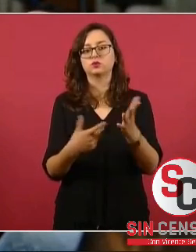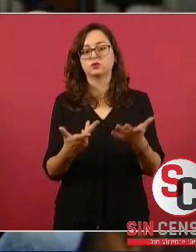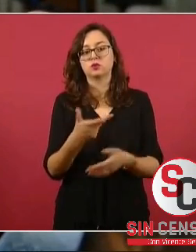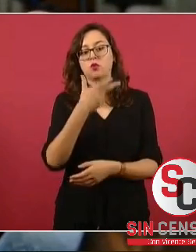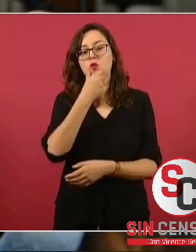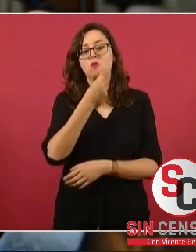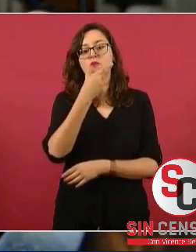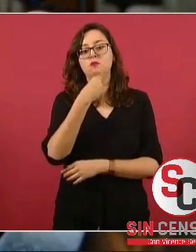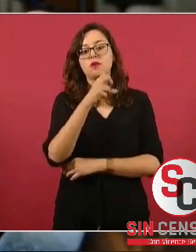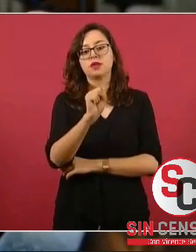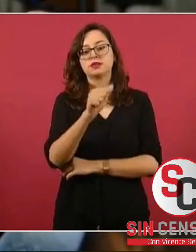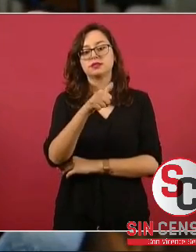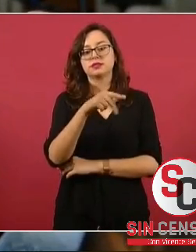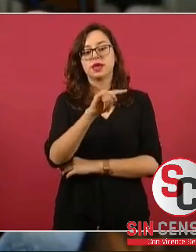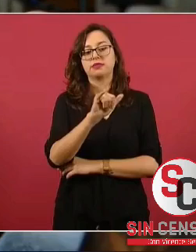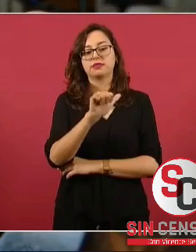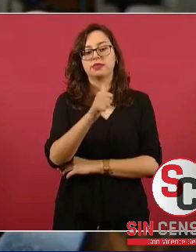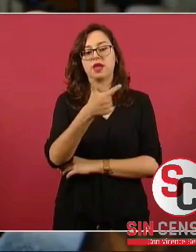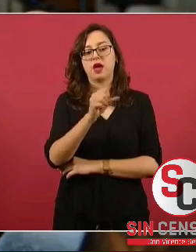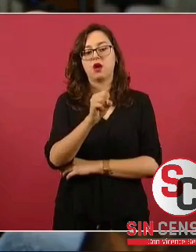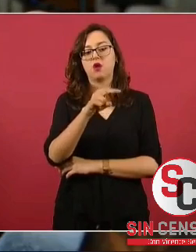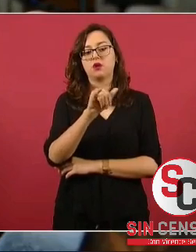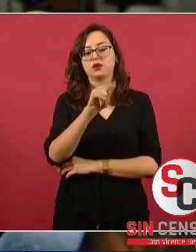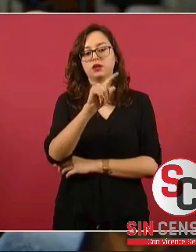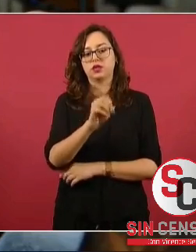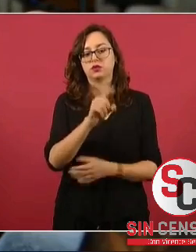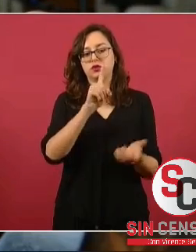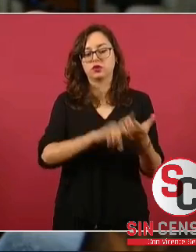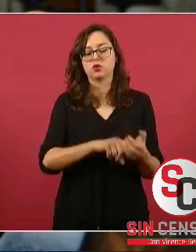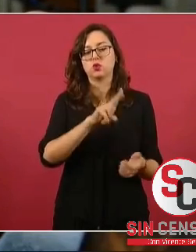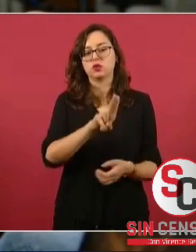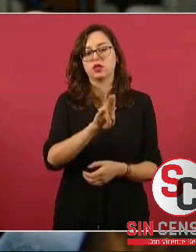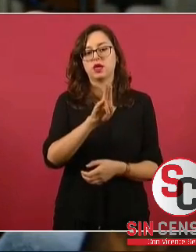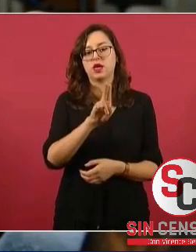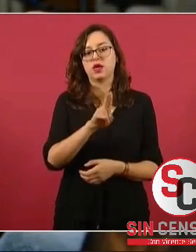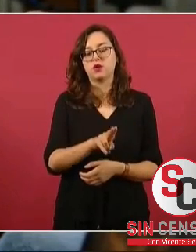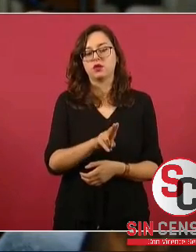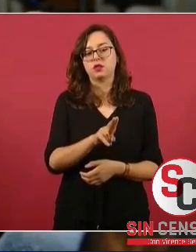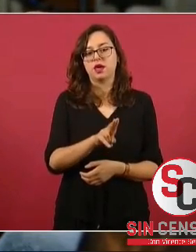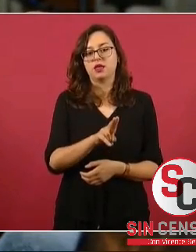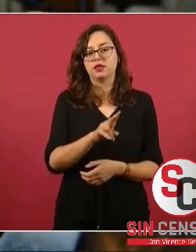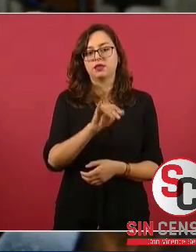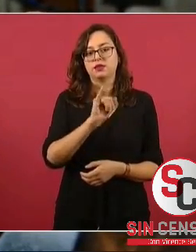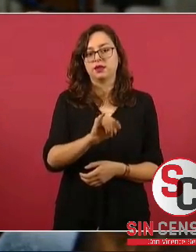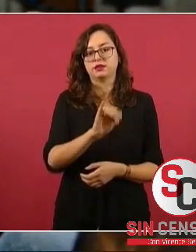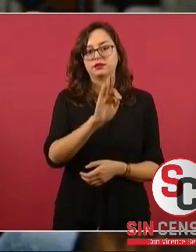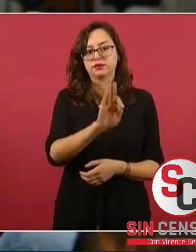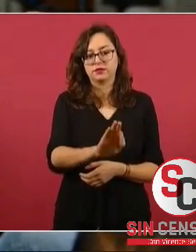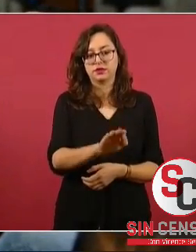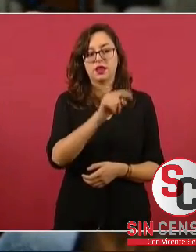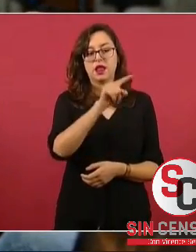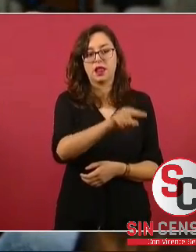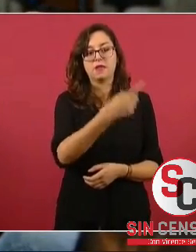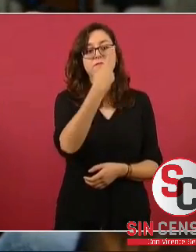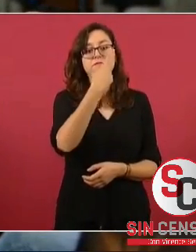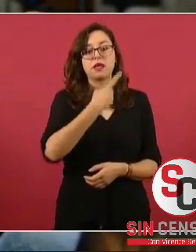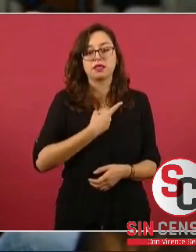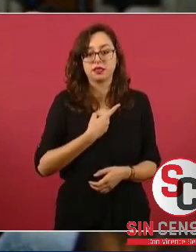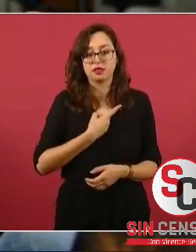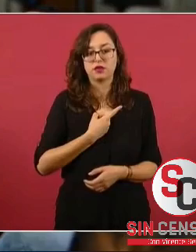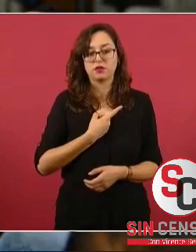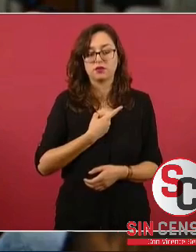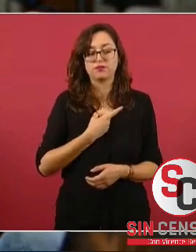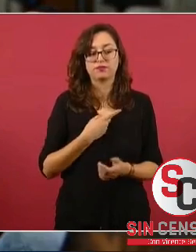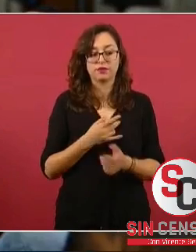Financiera, me había señalado que había dejado armada una investigación sobre los flujos de